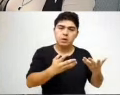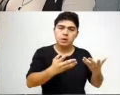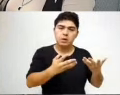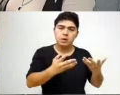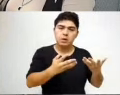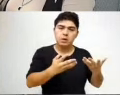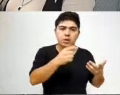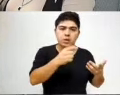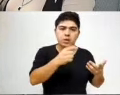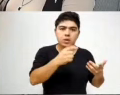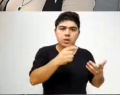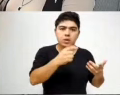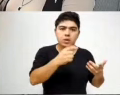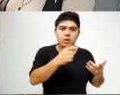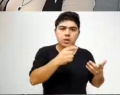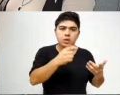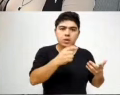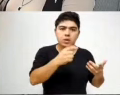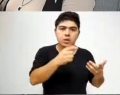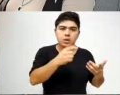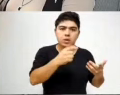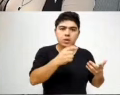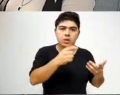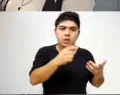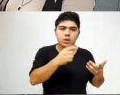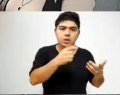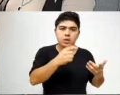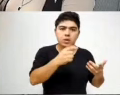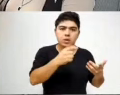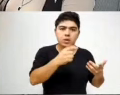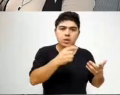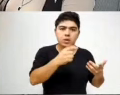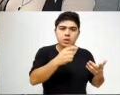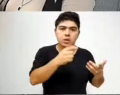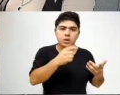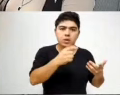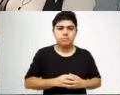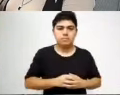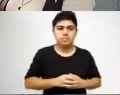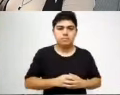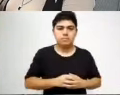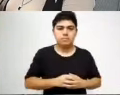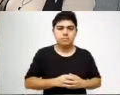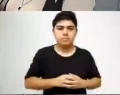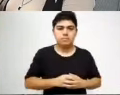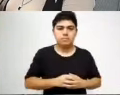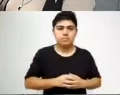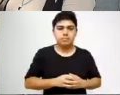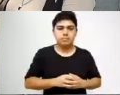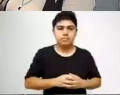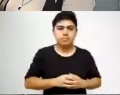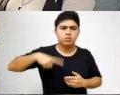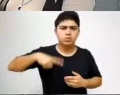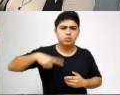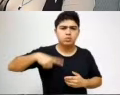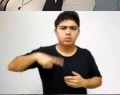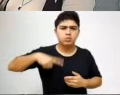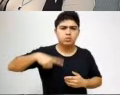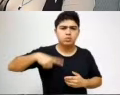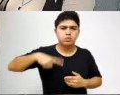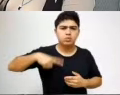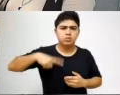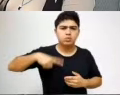Muchas gracias y que vamos a seguir luchando por lograr nuestro objetivo.